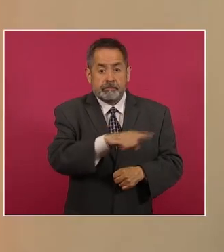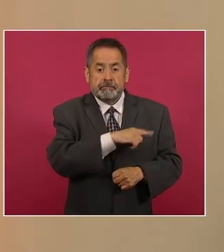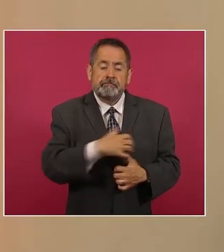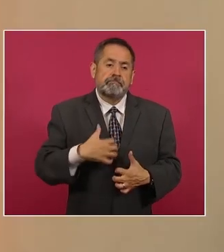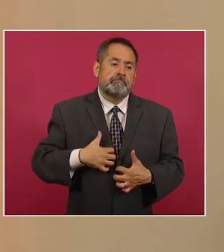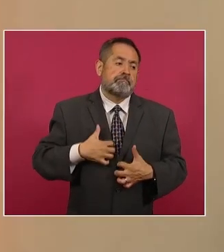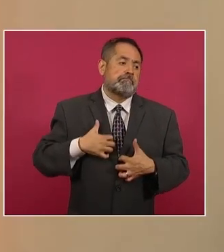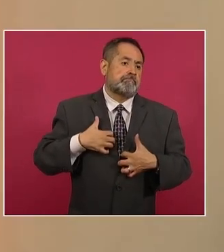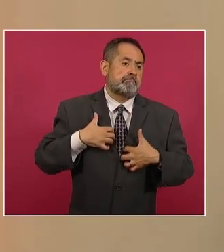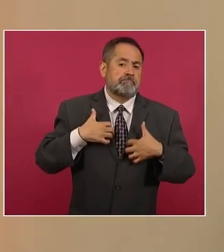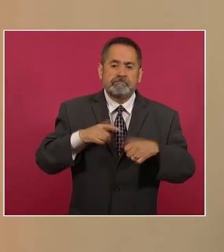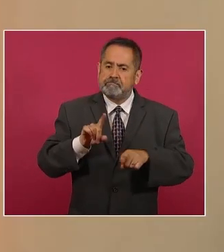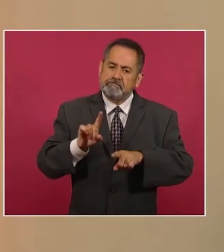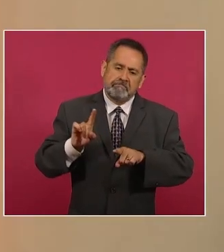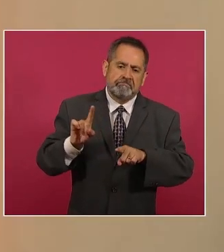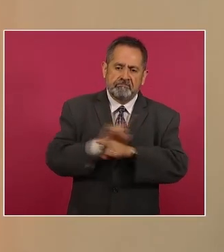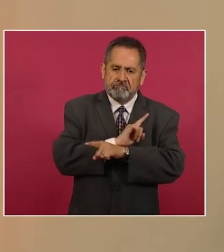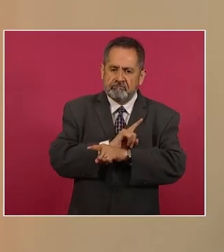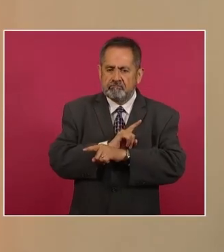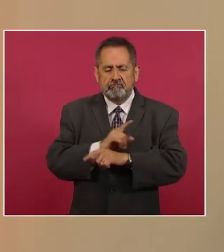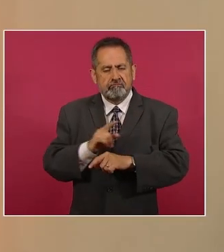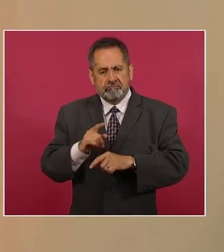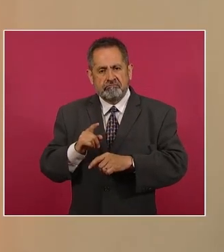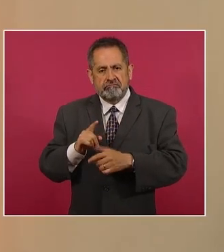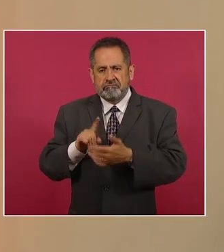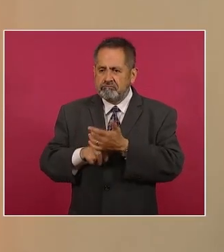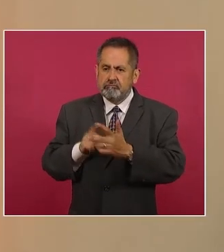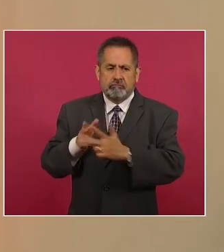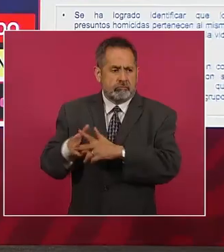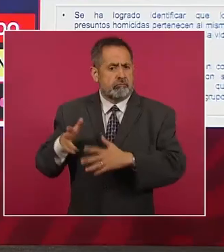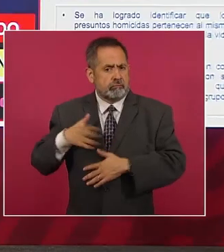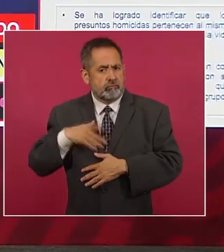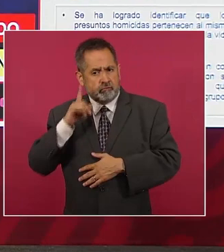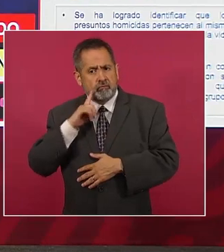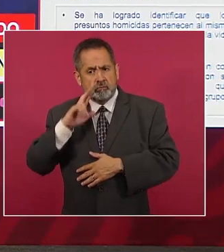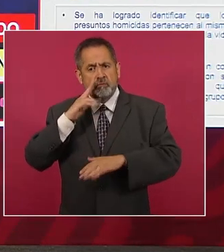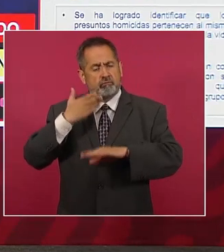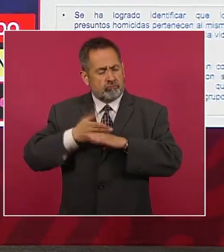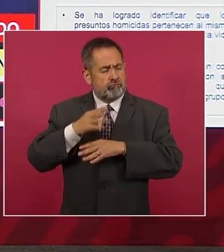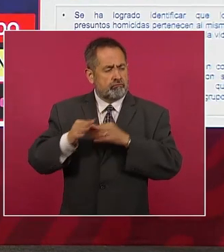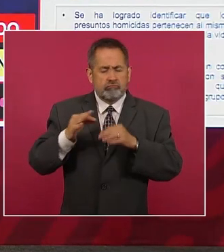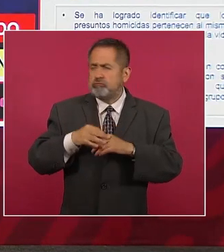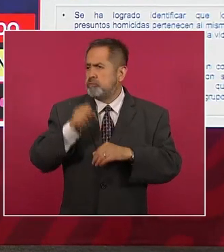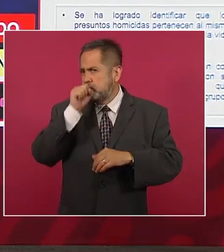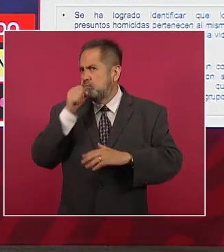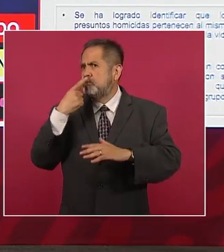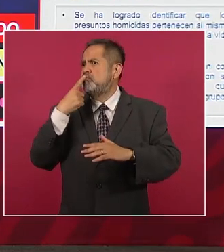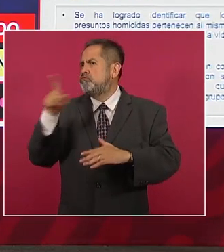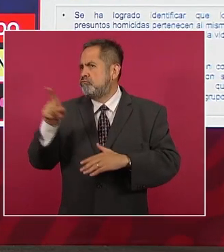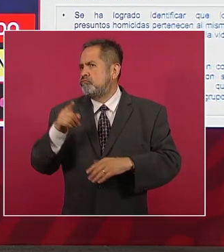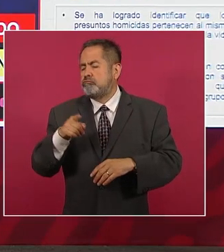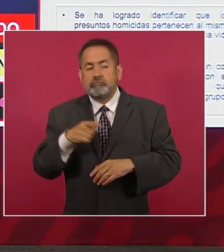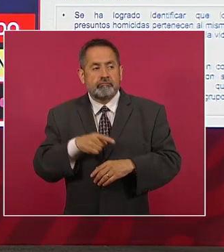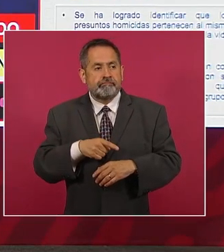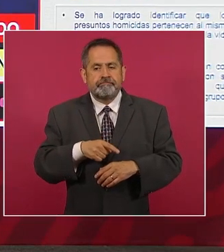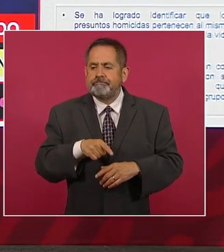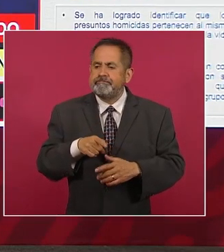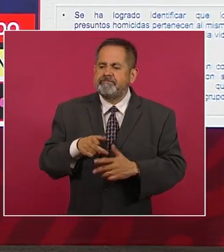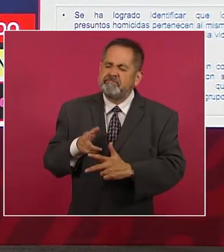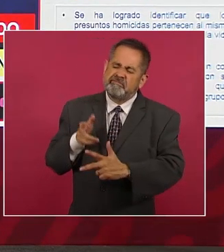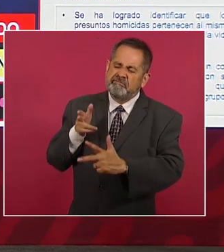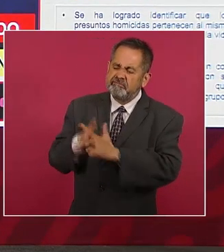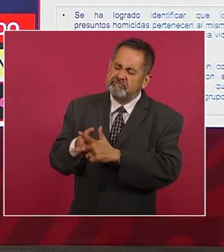por esa actuación responsable cívica de Lourdes de denunciar estos hechos delictivos, la habrían